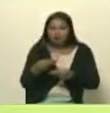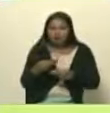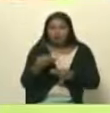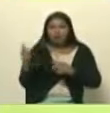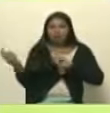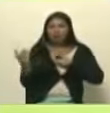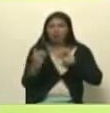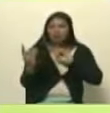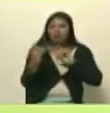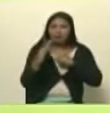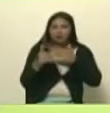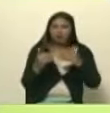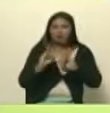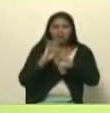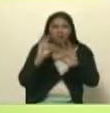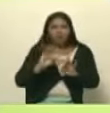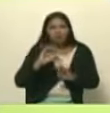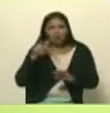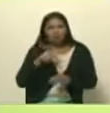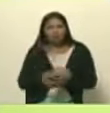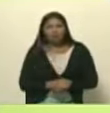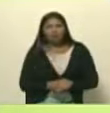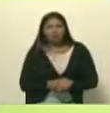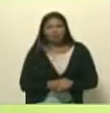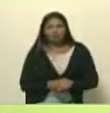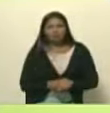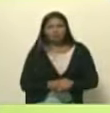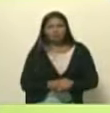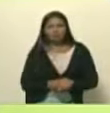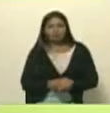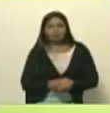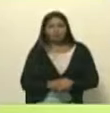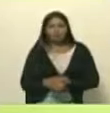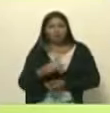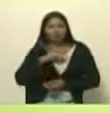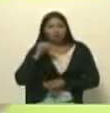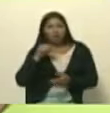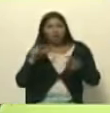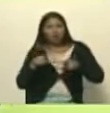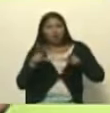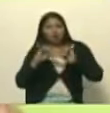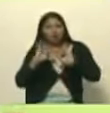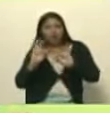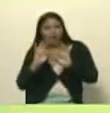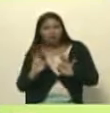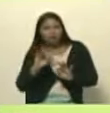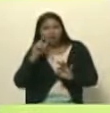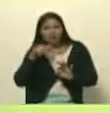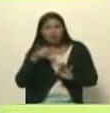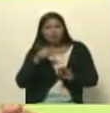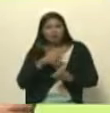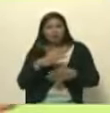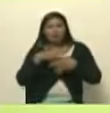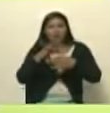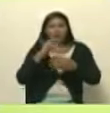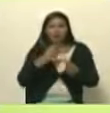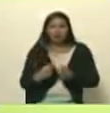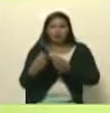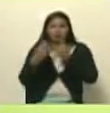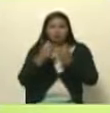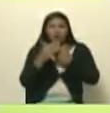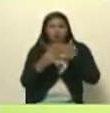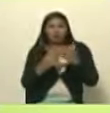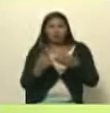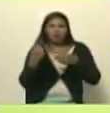debatir de discutir como estamos haciendo ahora desde una noción que no tiene interés económico sino de